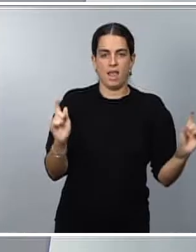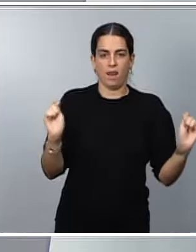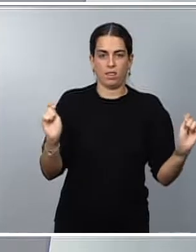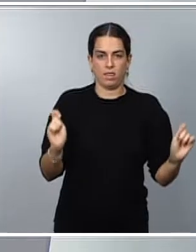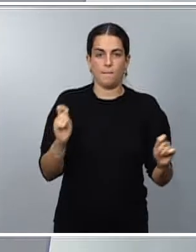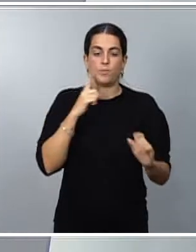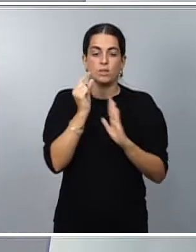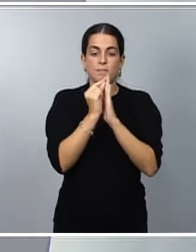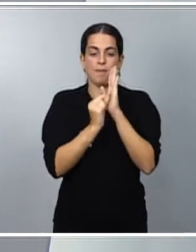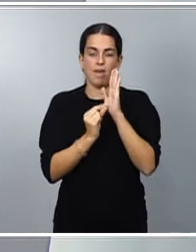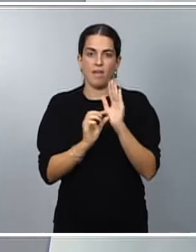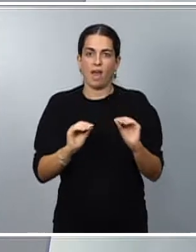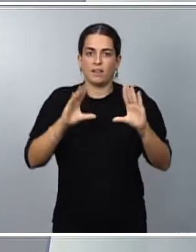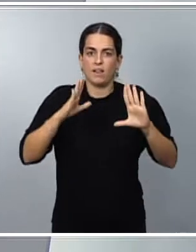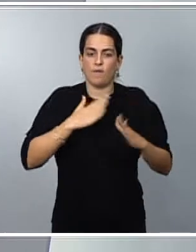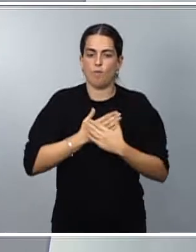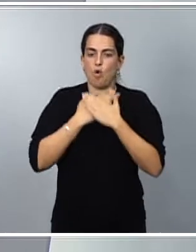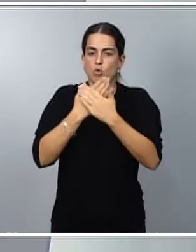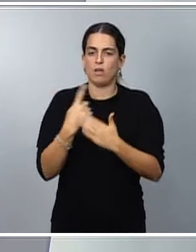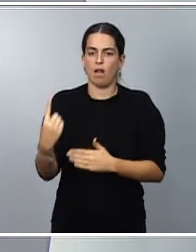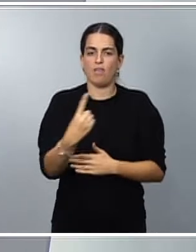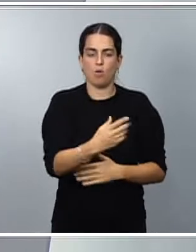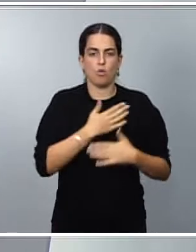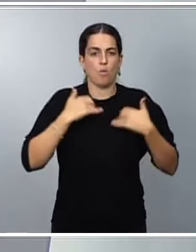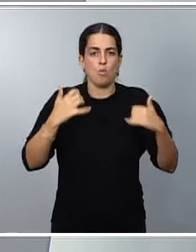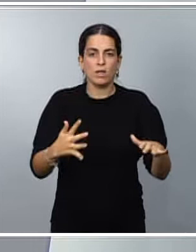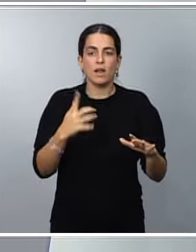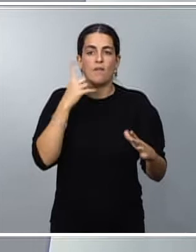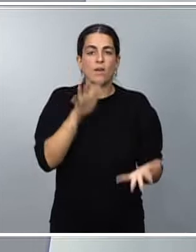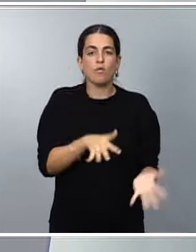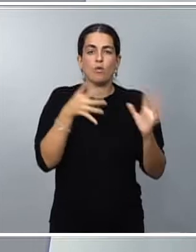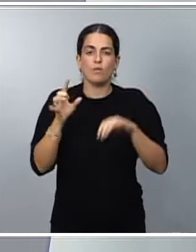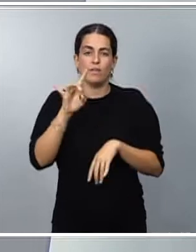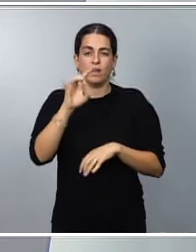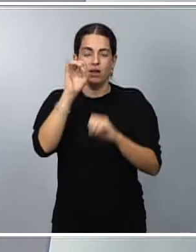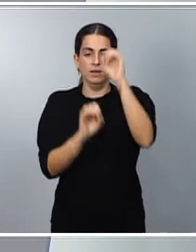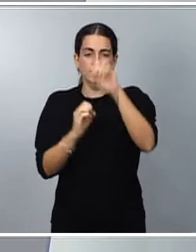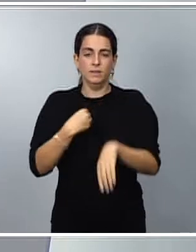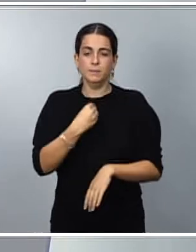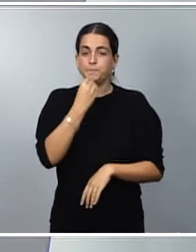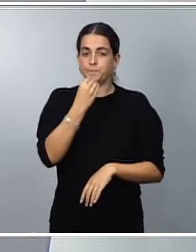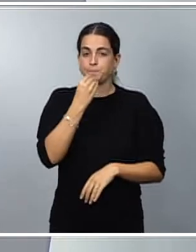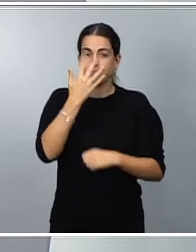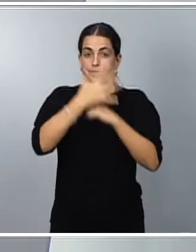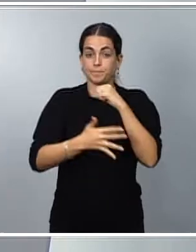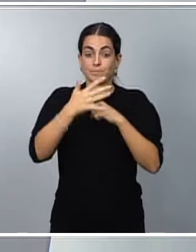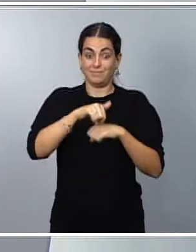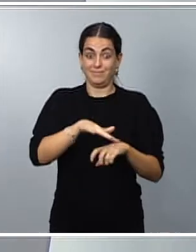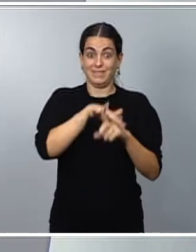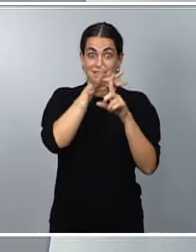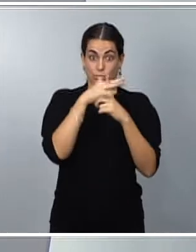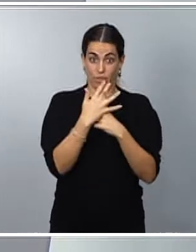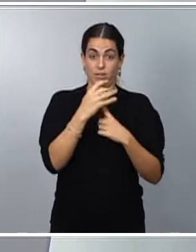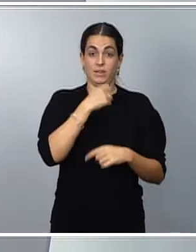carácter voluntario intentando una reducción de alrededor del 15% de nuestro consumo de gas, que en el caso de España pasa a ser el 6